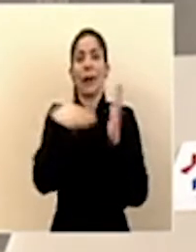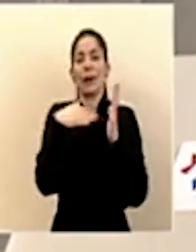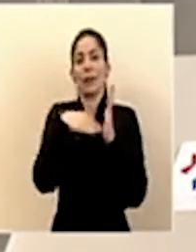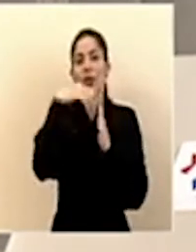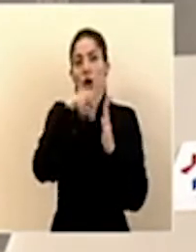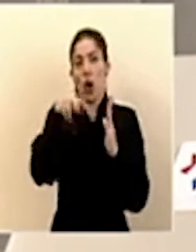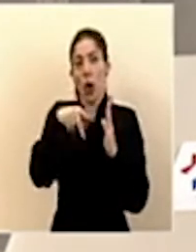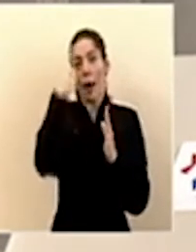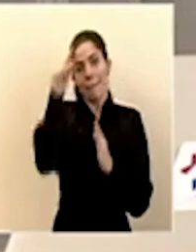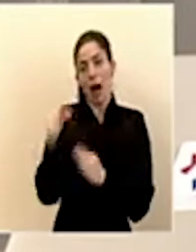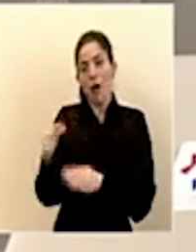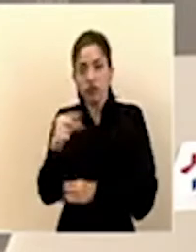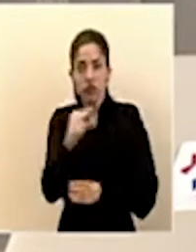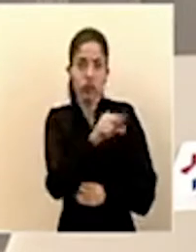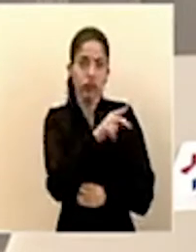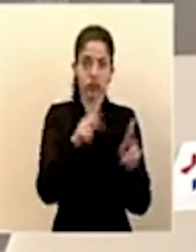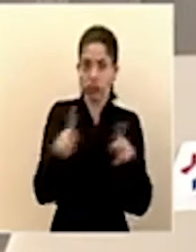necesitan.